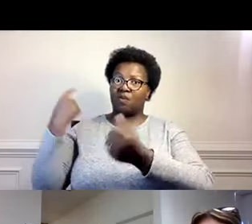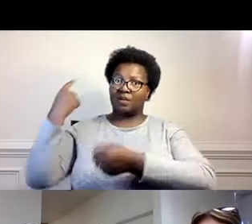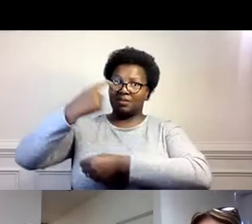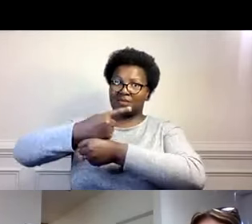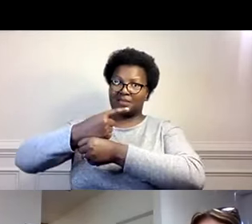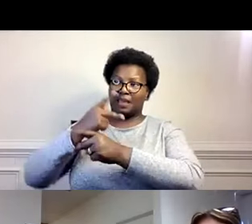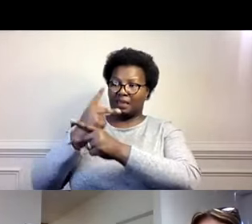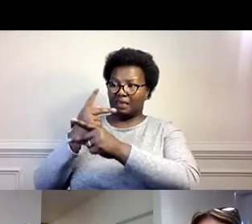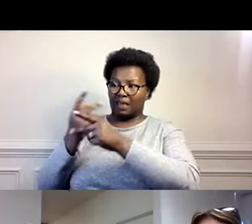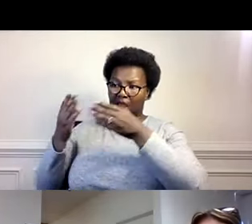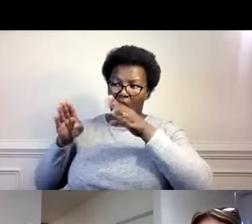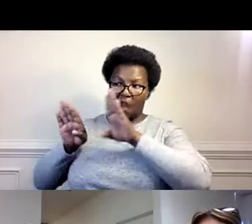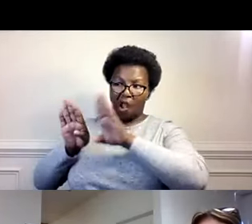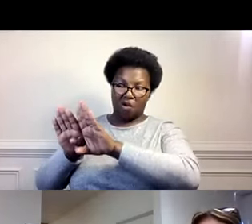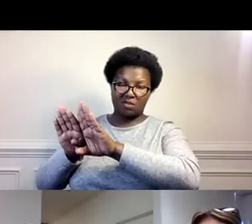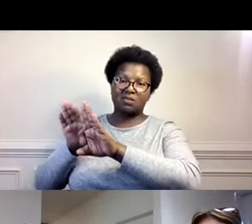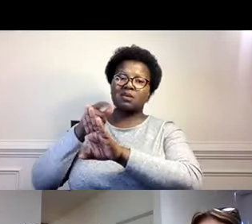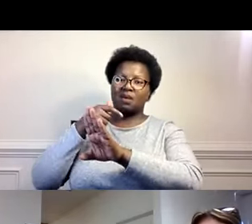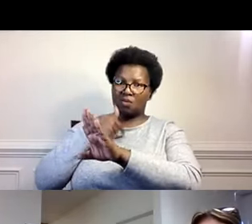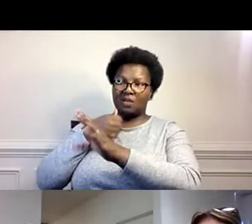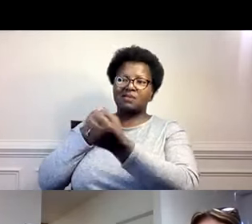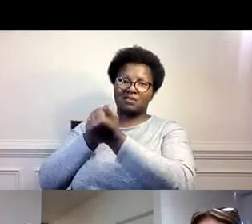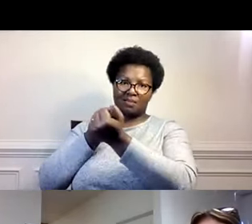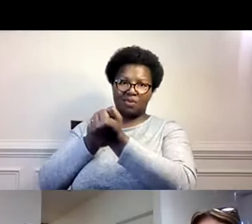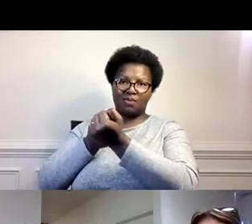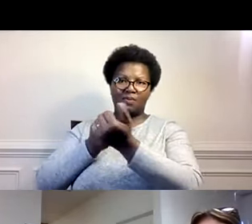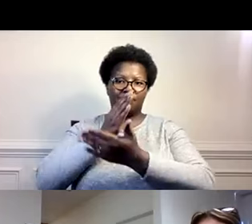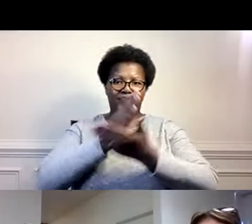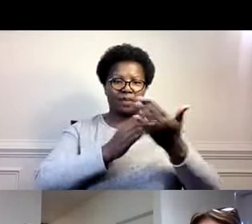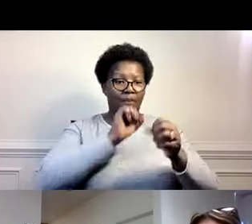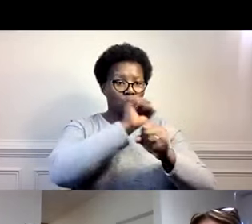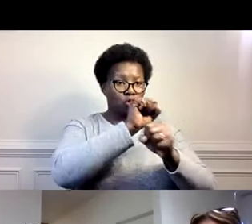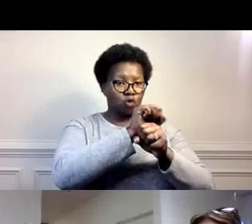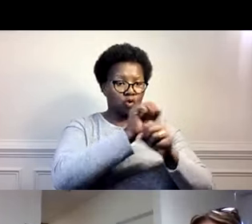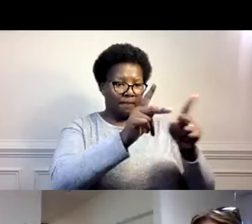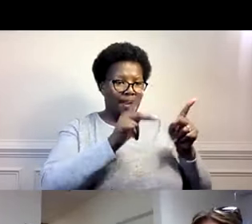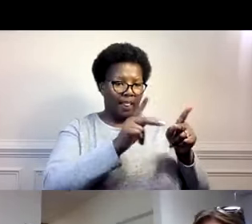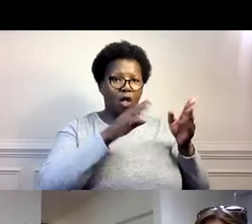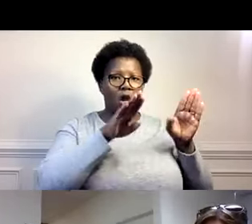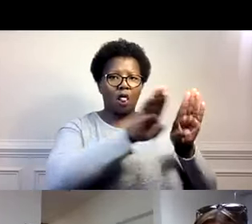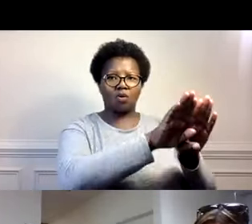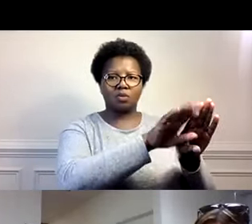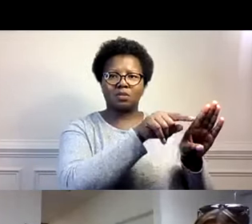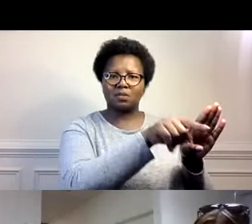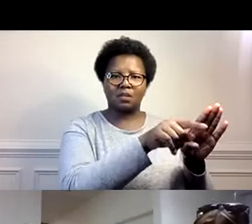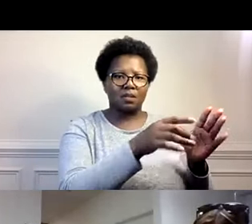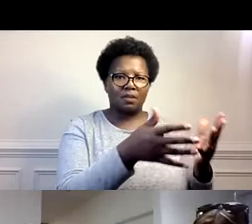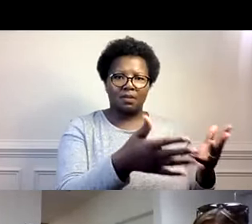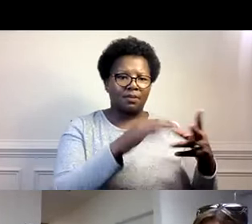esos programas diurnos se tuvieron que cerrar. Algunos de ellos, los cuales perdieron su empleo.